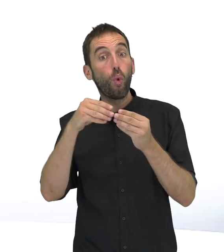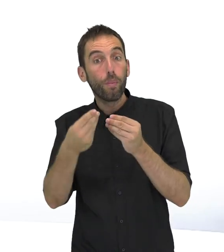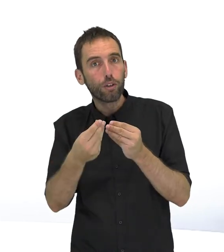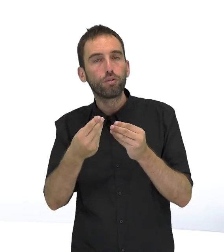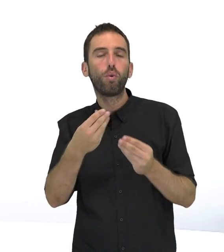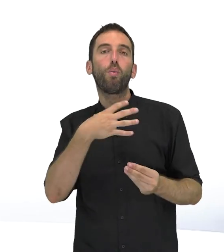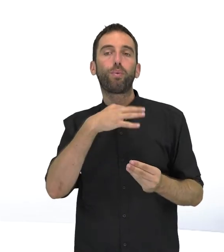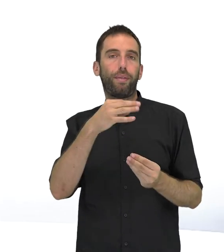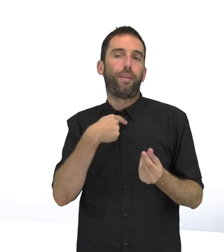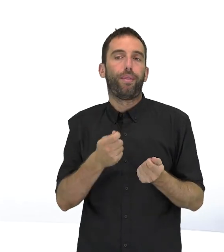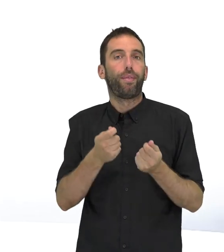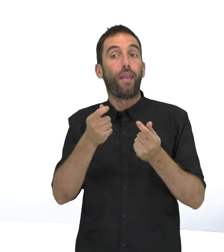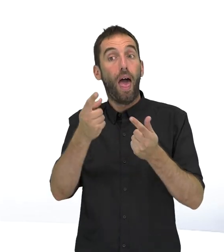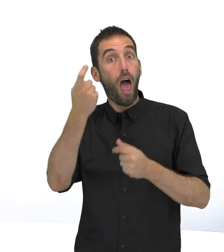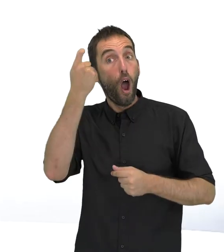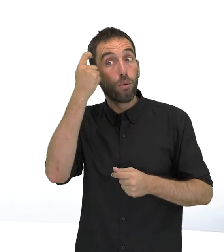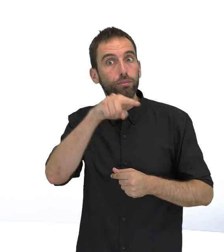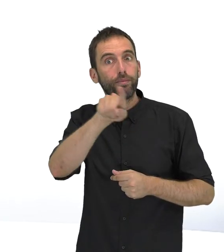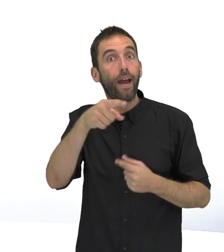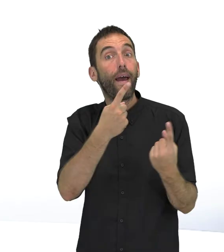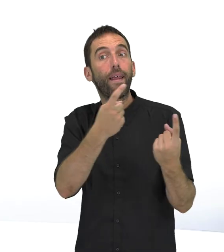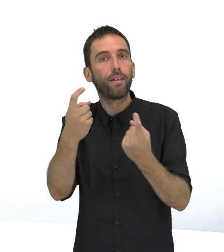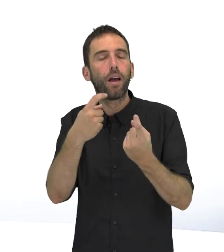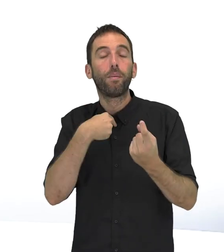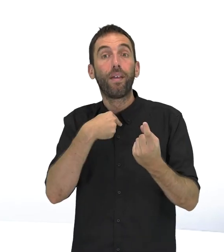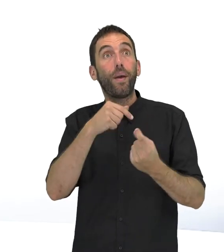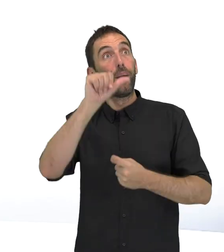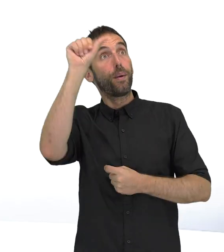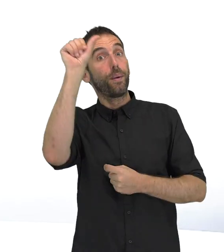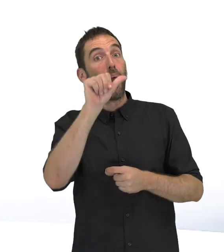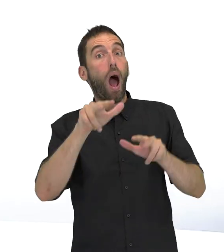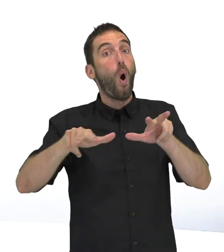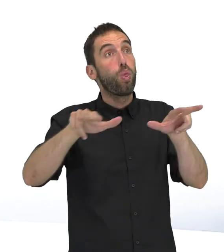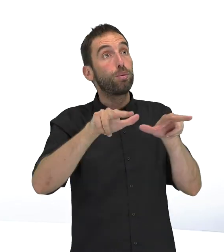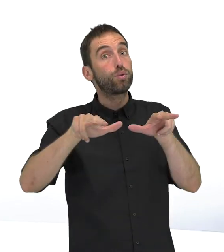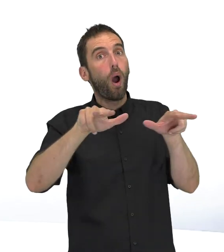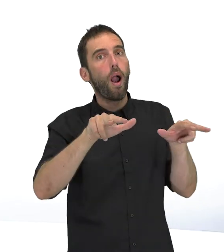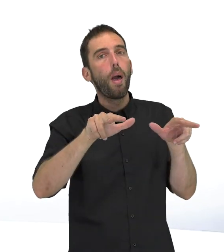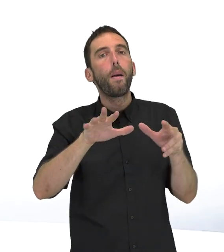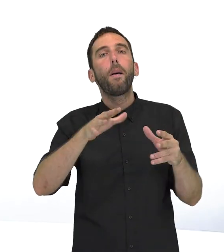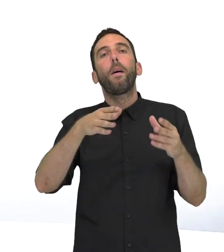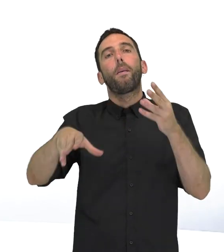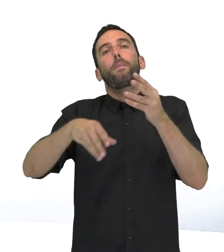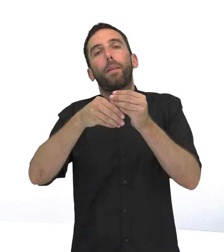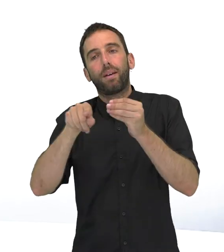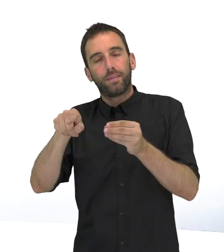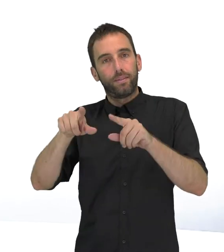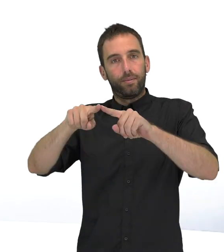Estos documentos se podrán a disposición de los estudiantes que lo utilizarán junto con el material audiovisual.